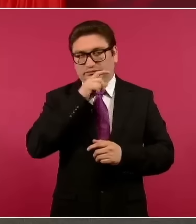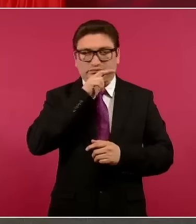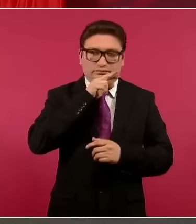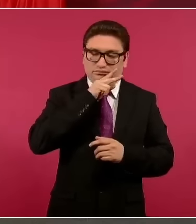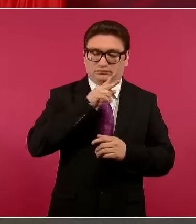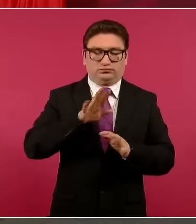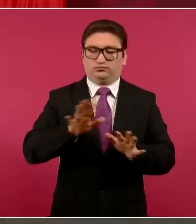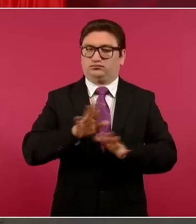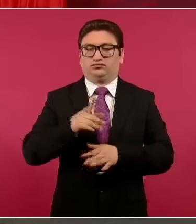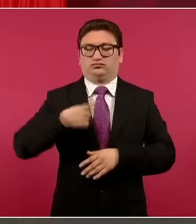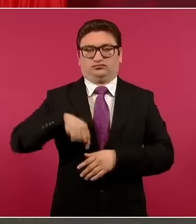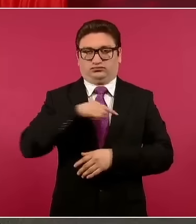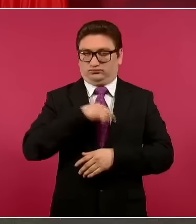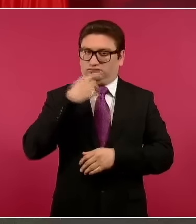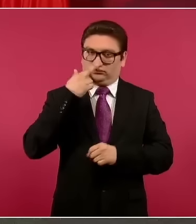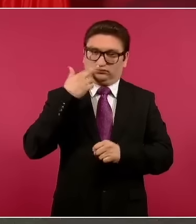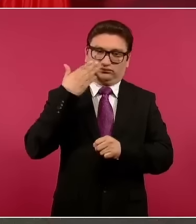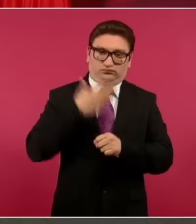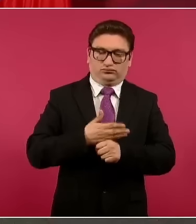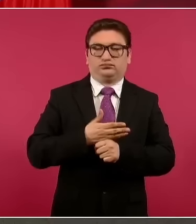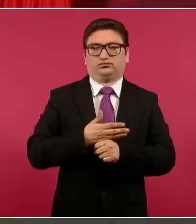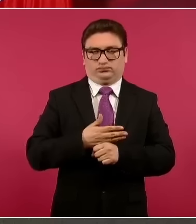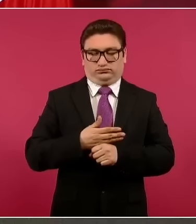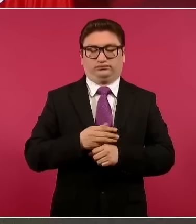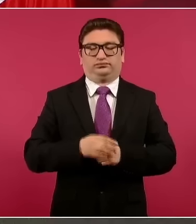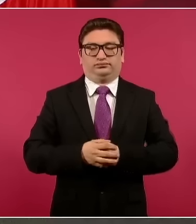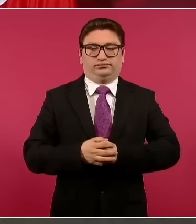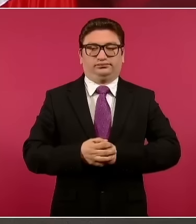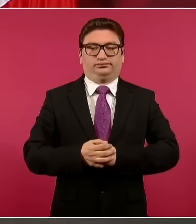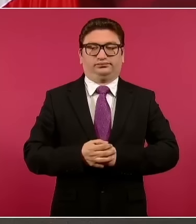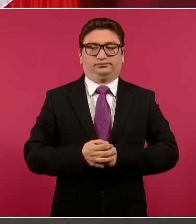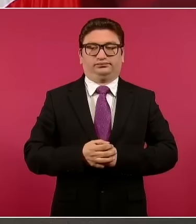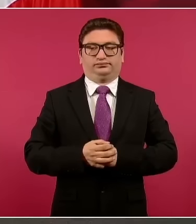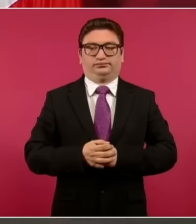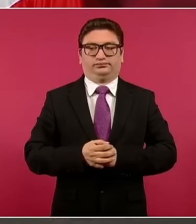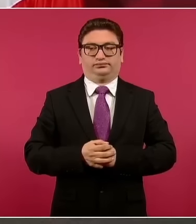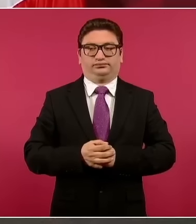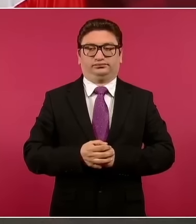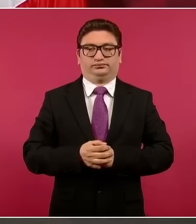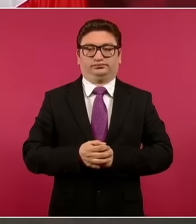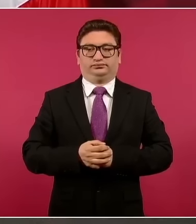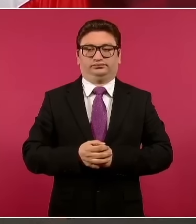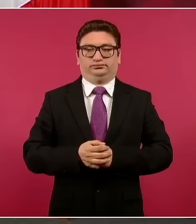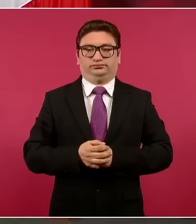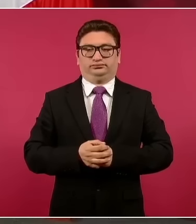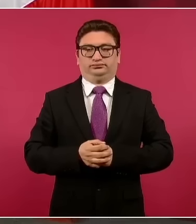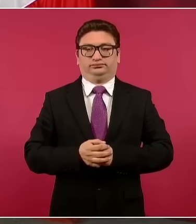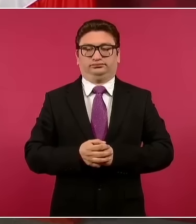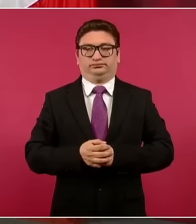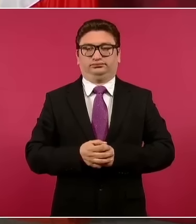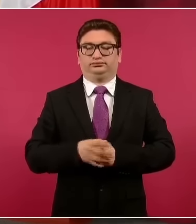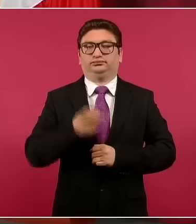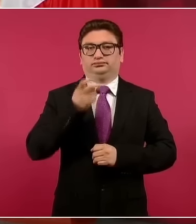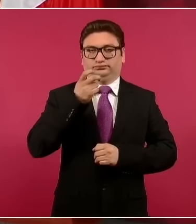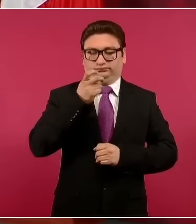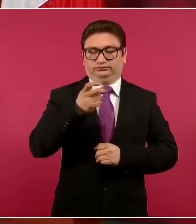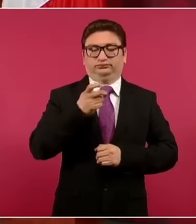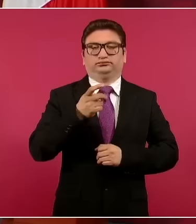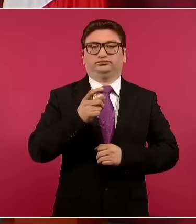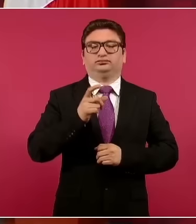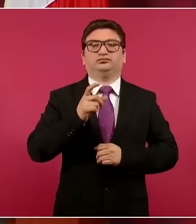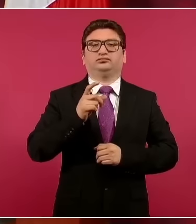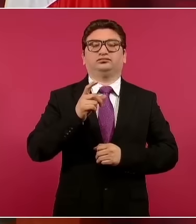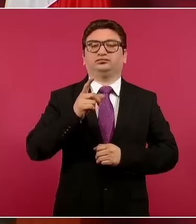estamos actuando de manera muy responsable en ese sentido, que en vez de